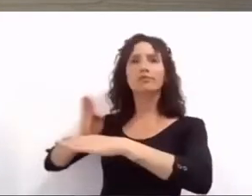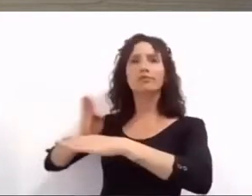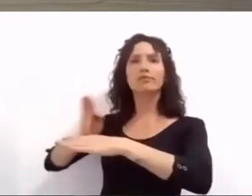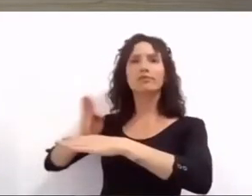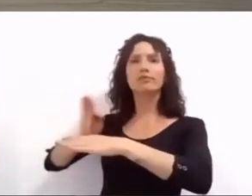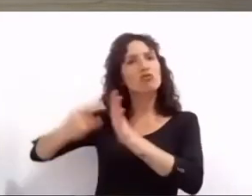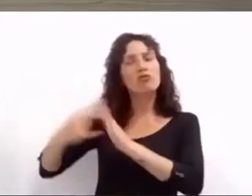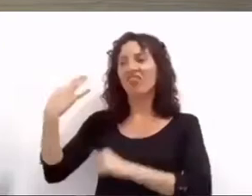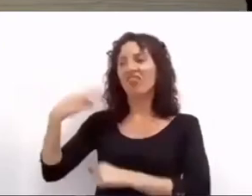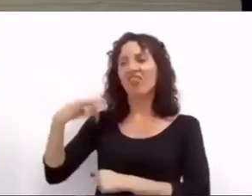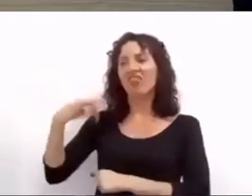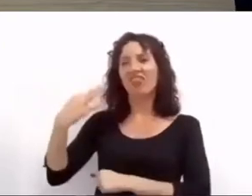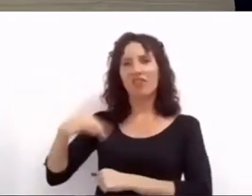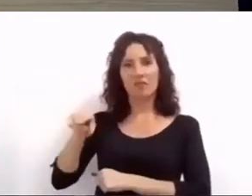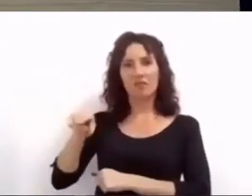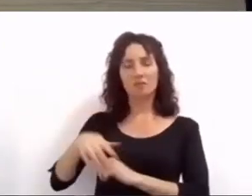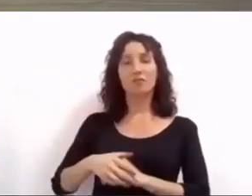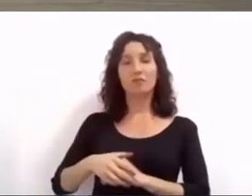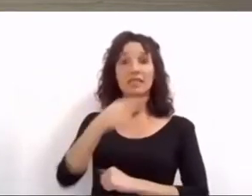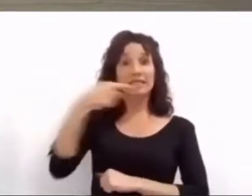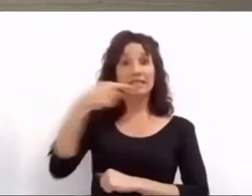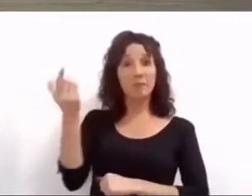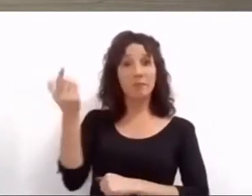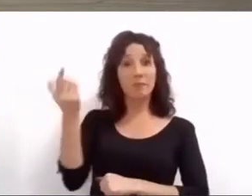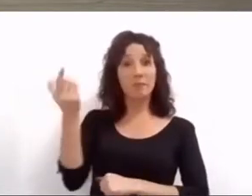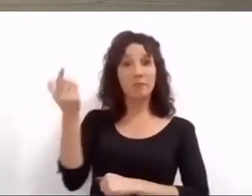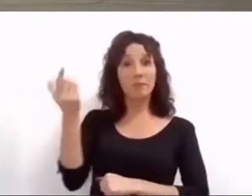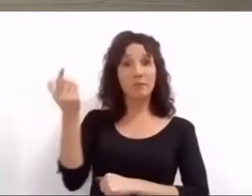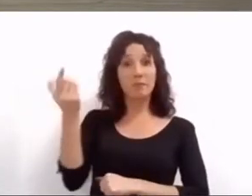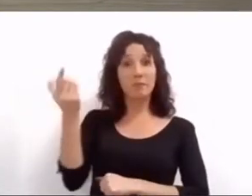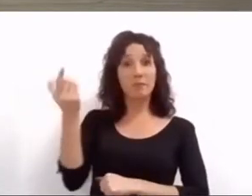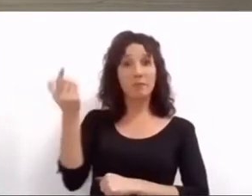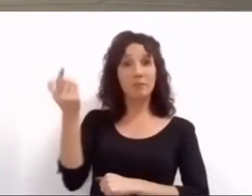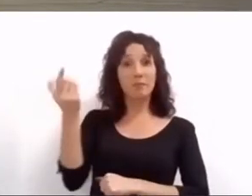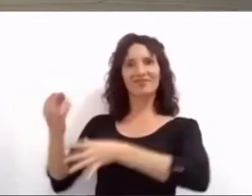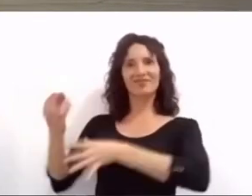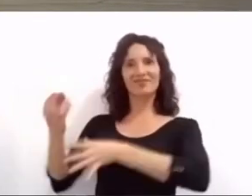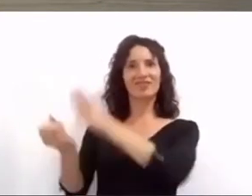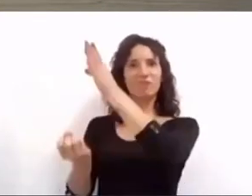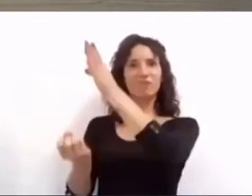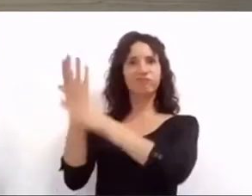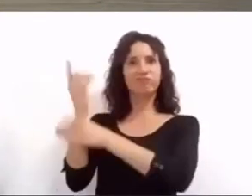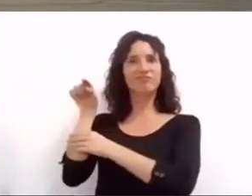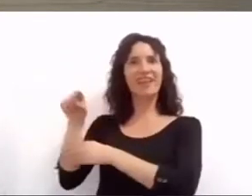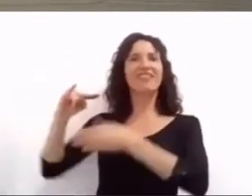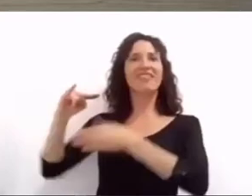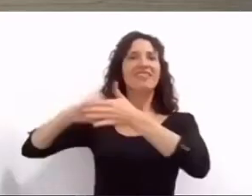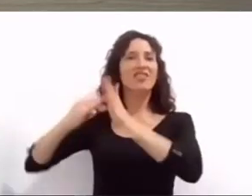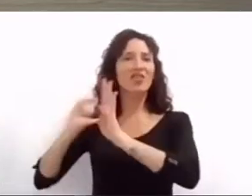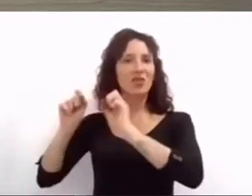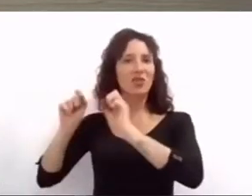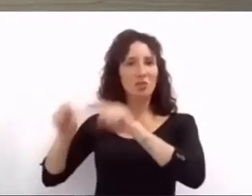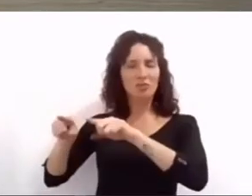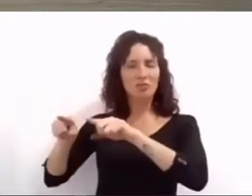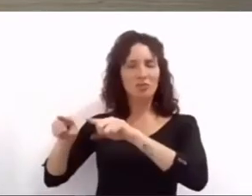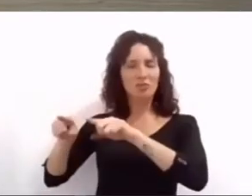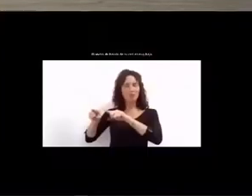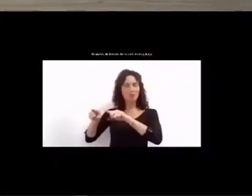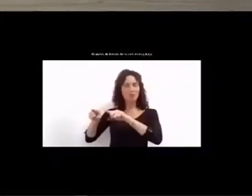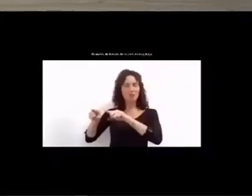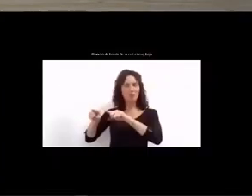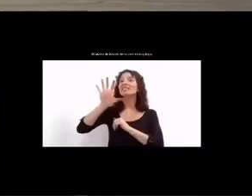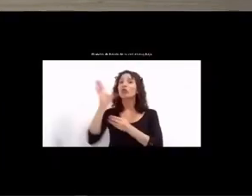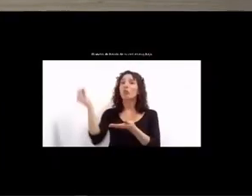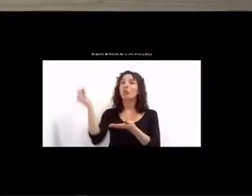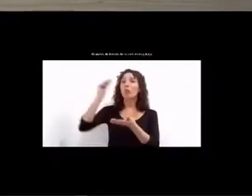ellos hace una semana inauguramos una estación digital la primera de seis de las que van vamos a instalar en todos